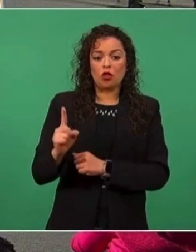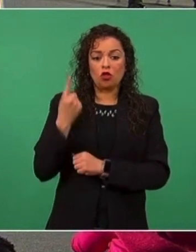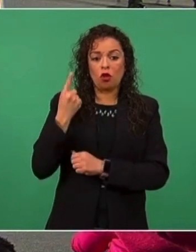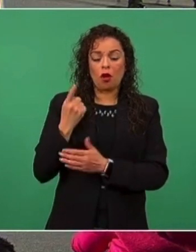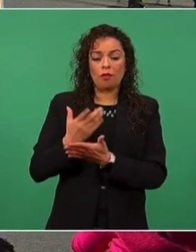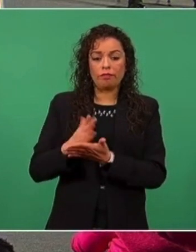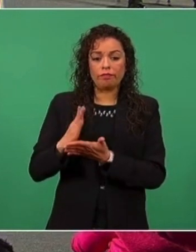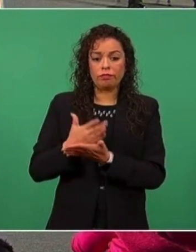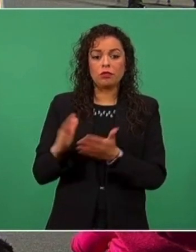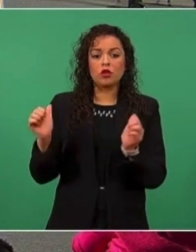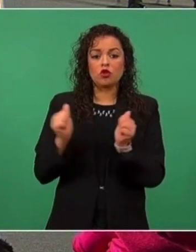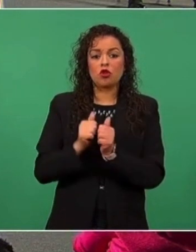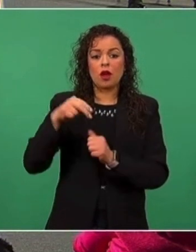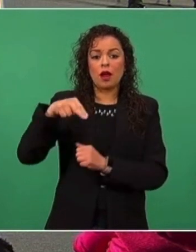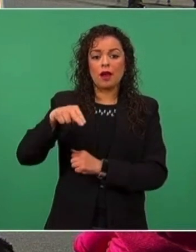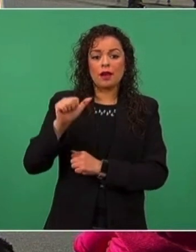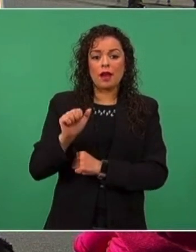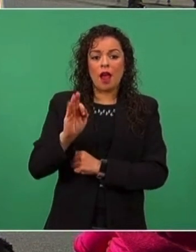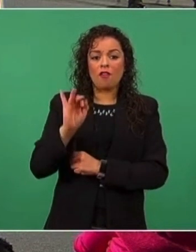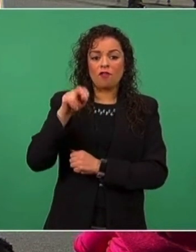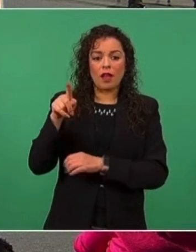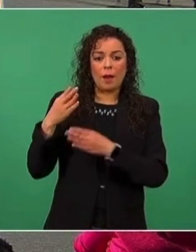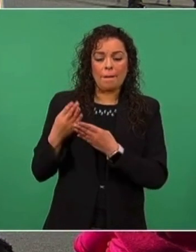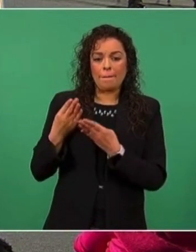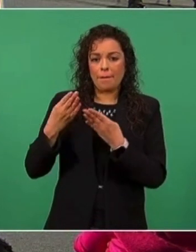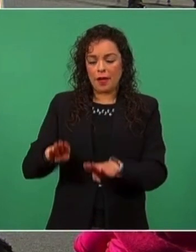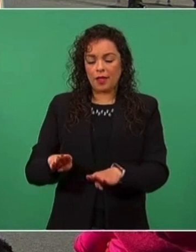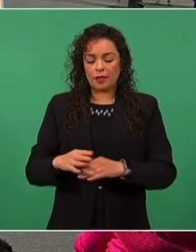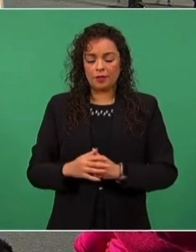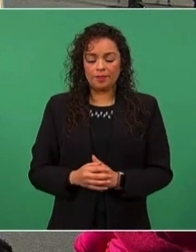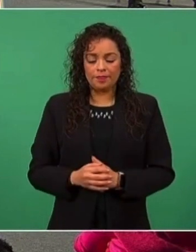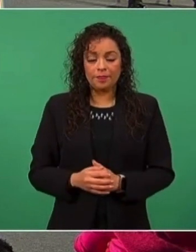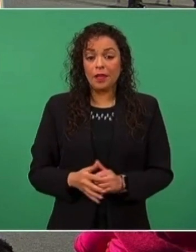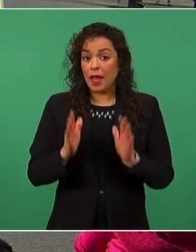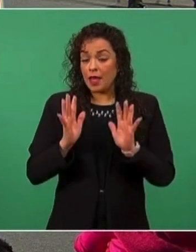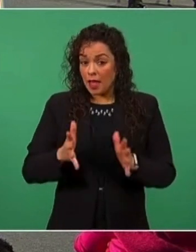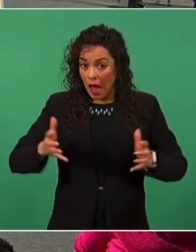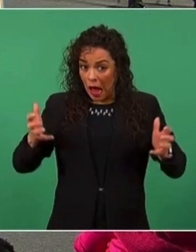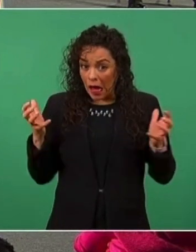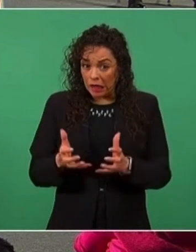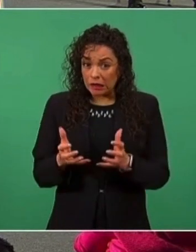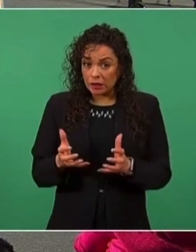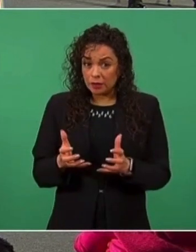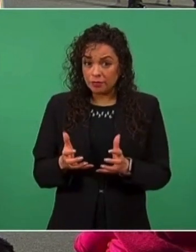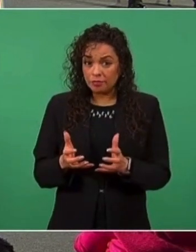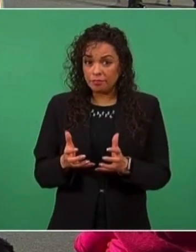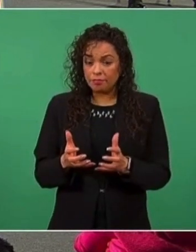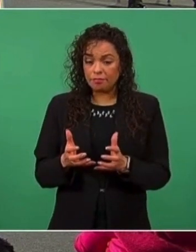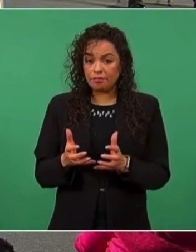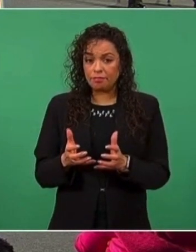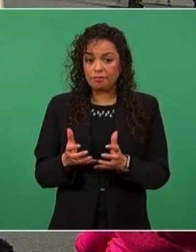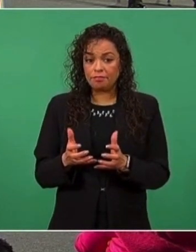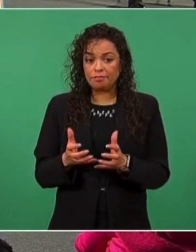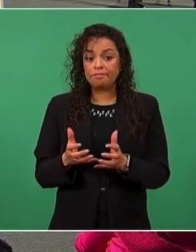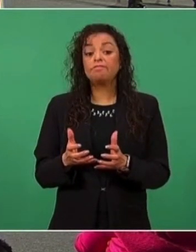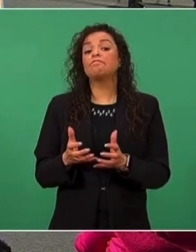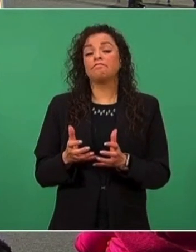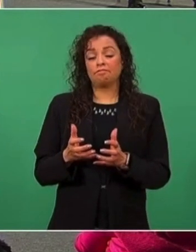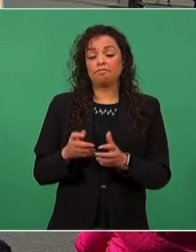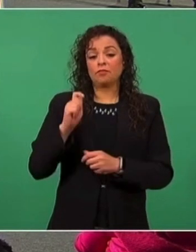con NAFIN. A pesar de que esta operación implicó un sobreprecio de